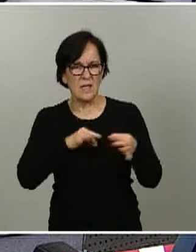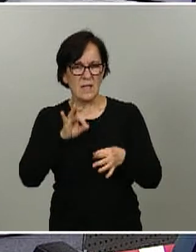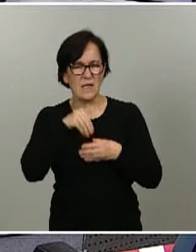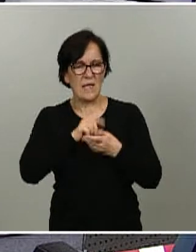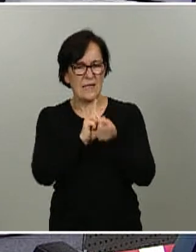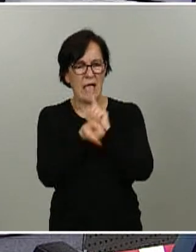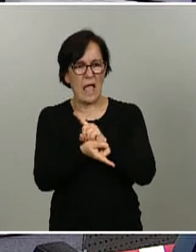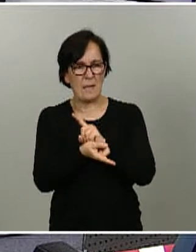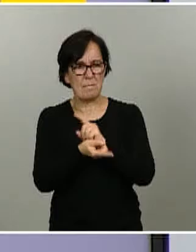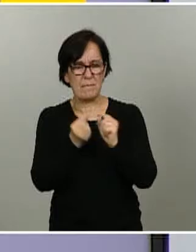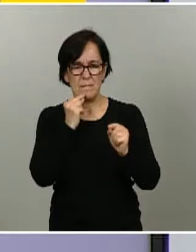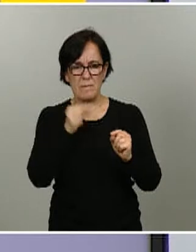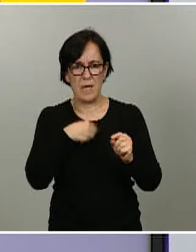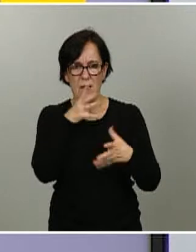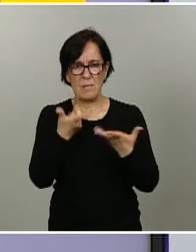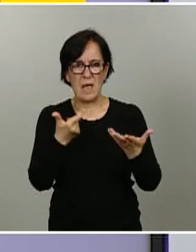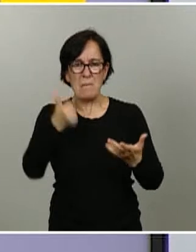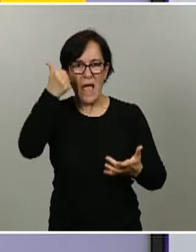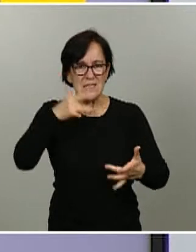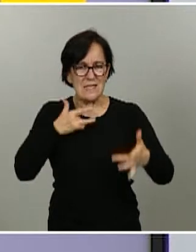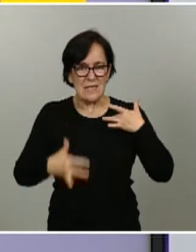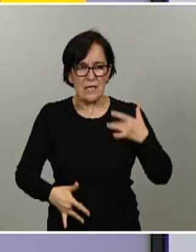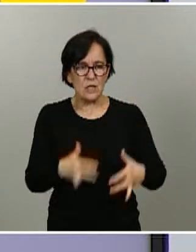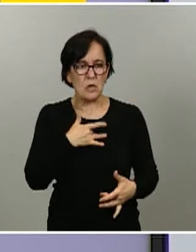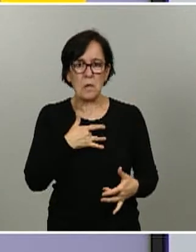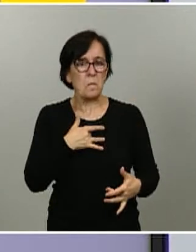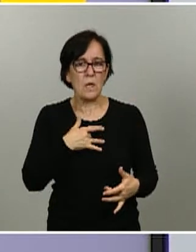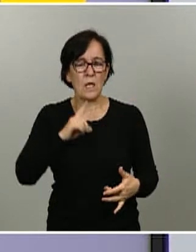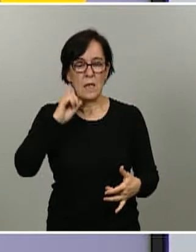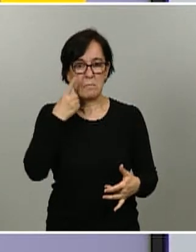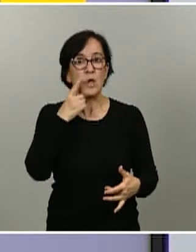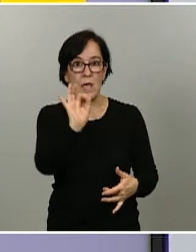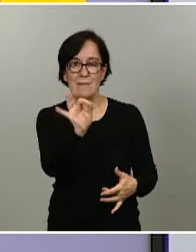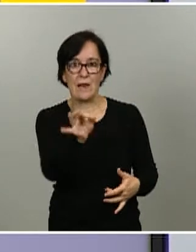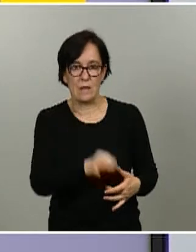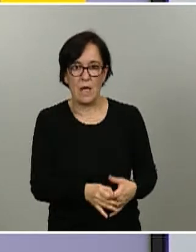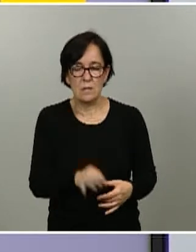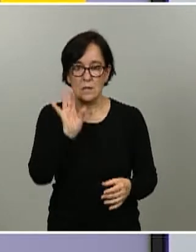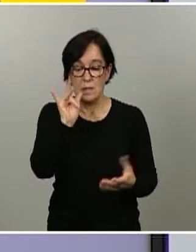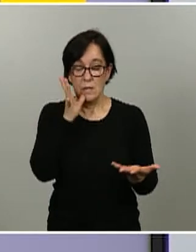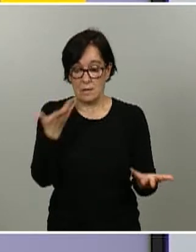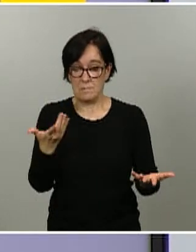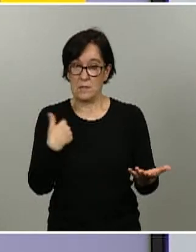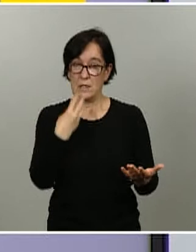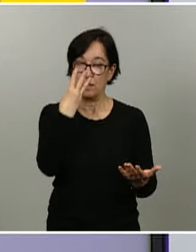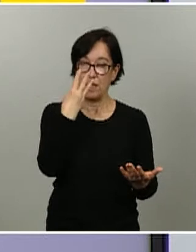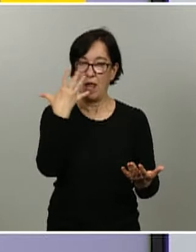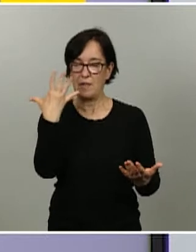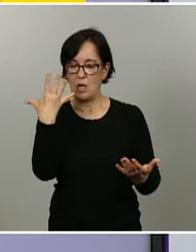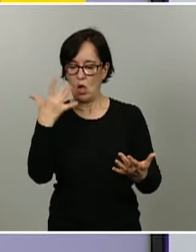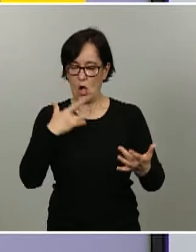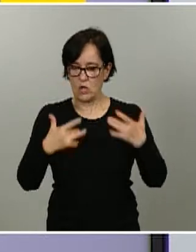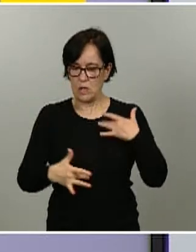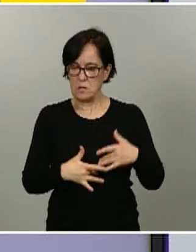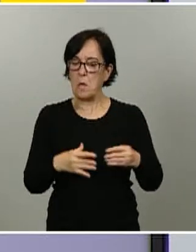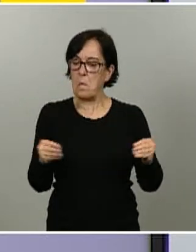trata de personas que tienen más síntomas. Y hemos encontrado que esto es así, pero las personas que tienen entre tres y cinco síntomas compatibles con